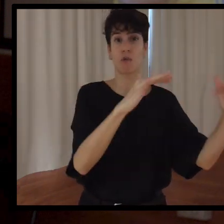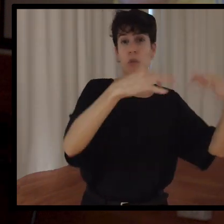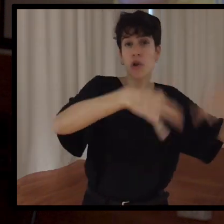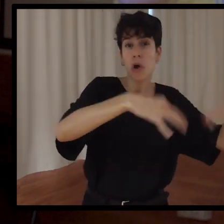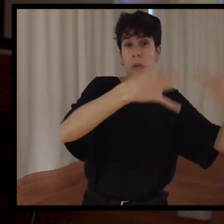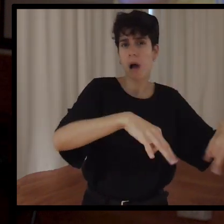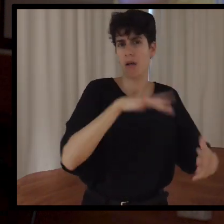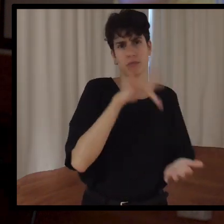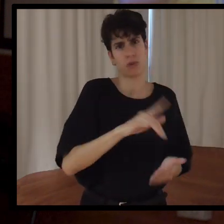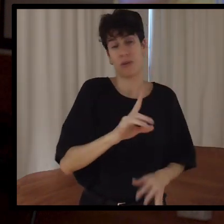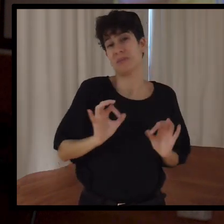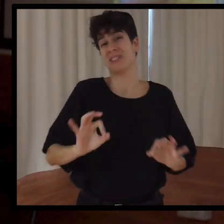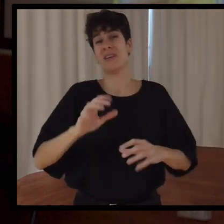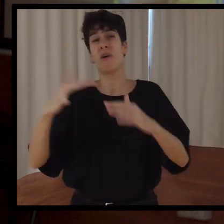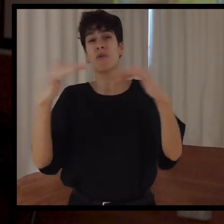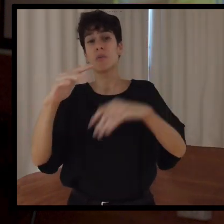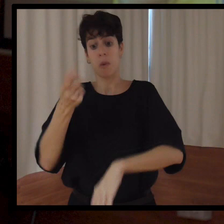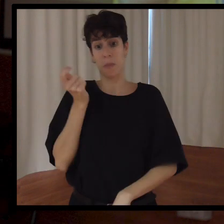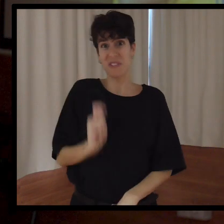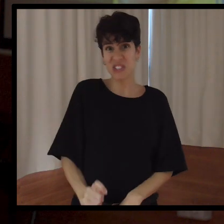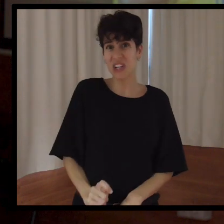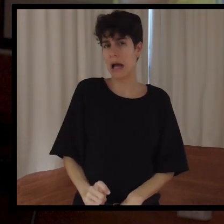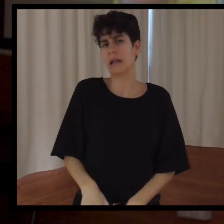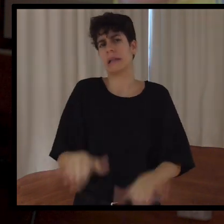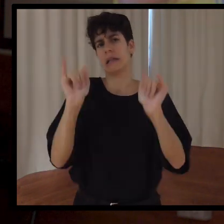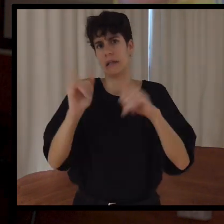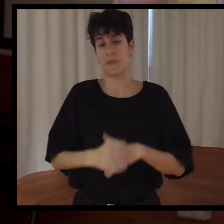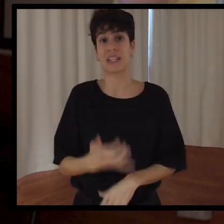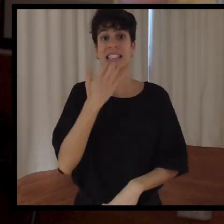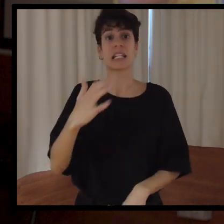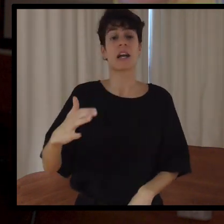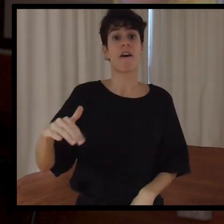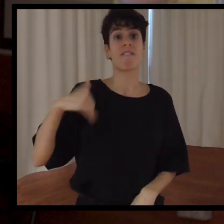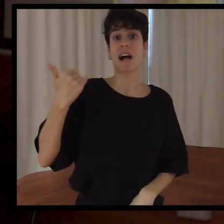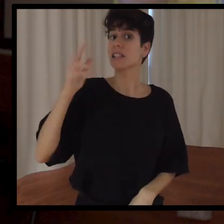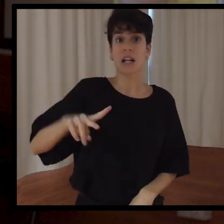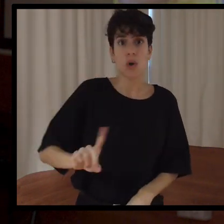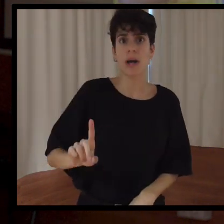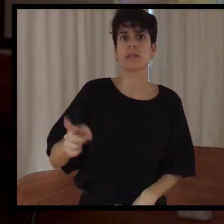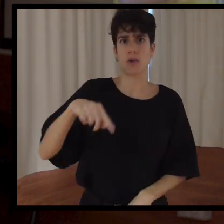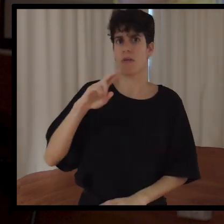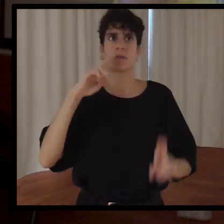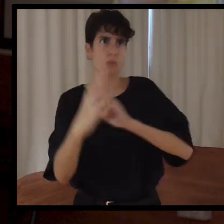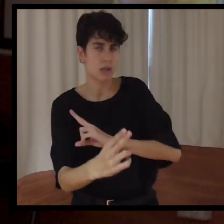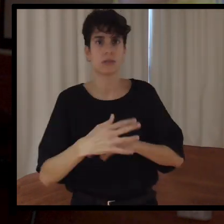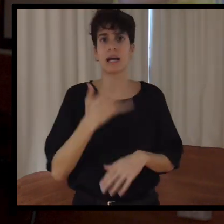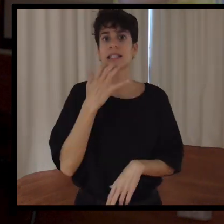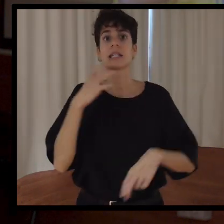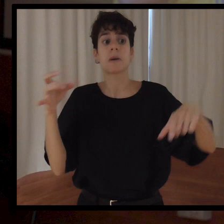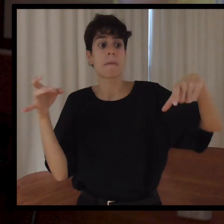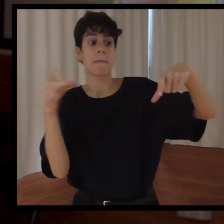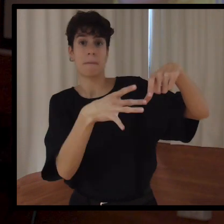vídeo de los árbitros, muy pocas veces se verán en el fútbol y menos en el fútbol profesional. Si no es una